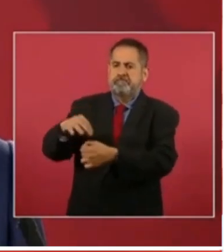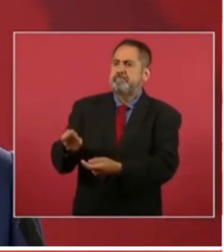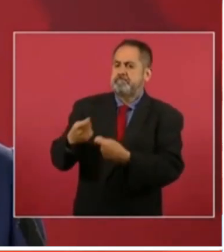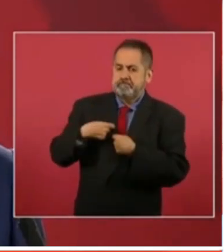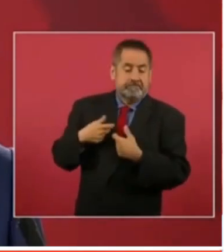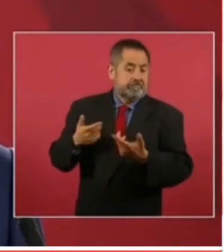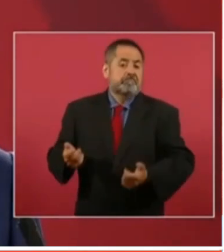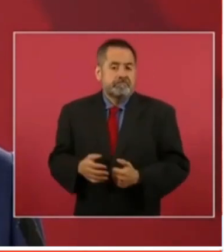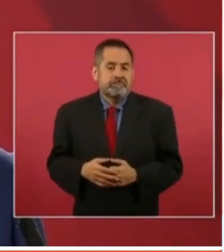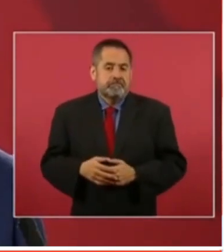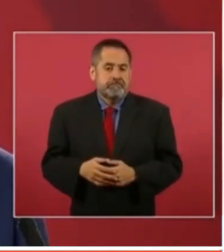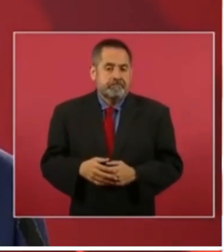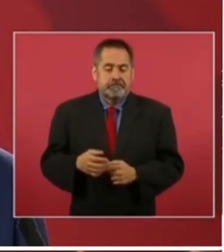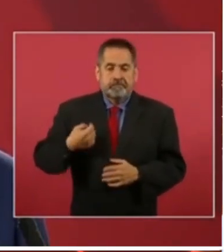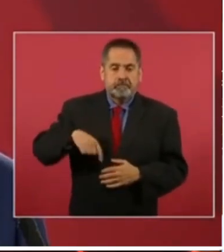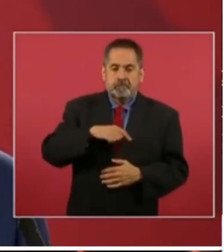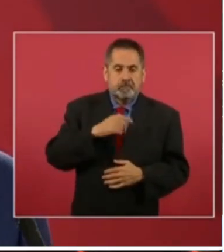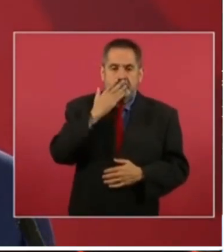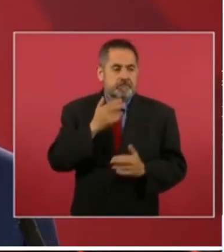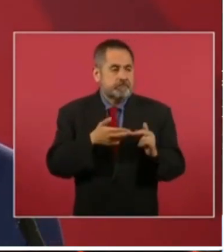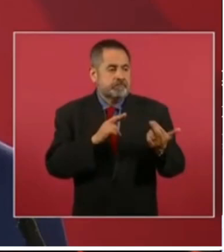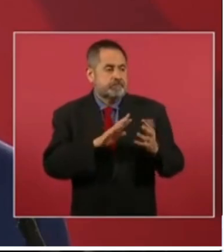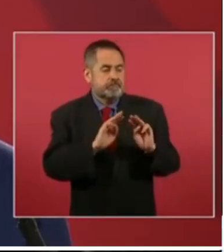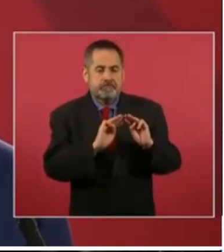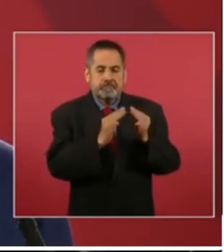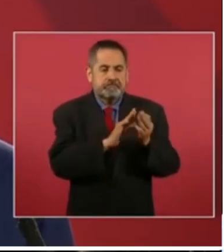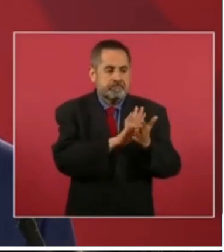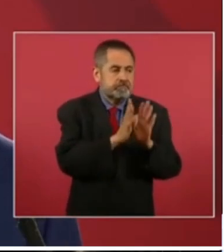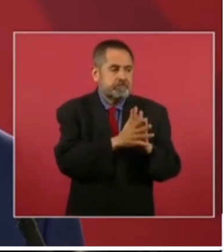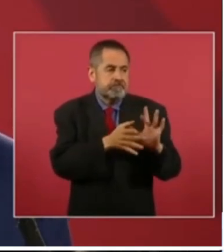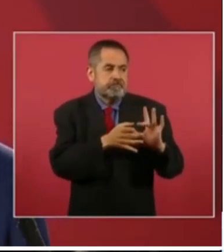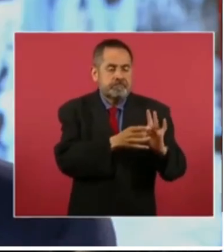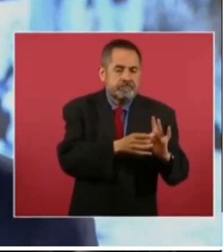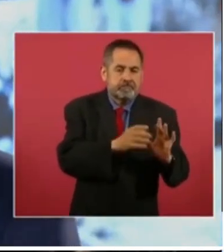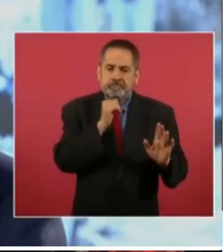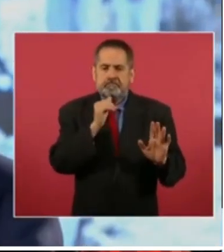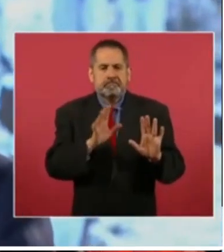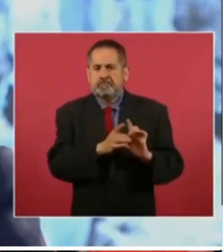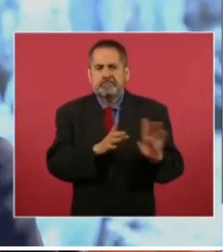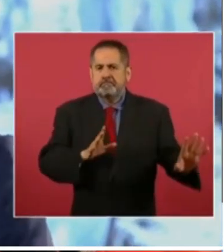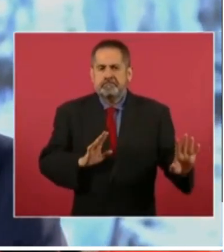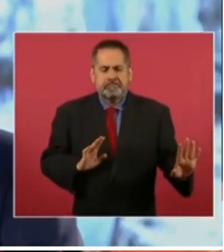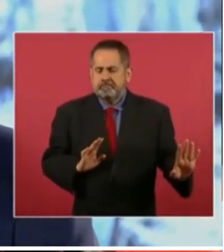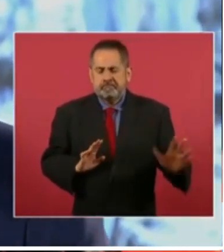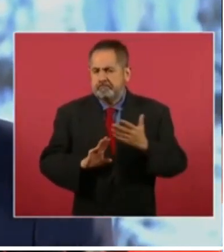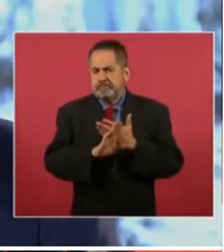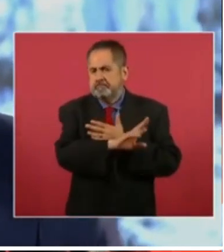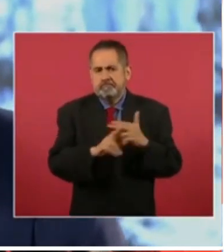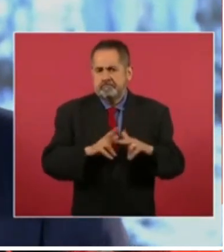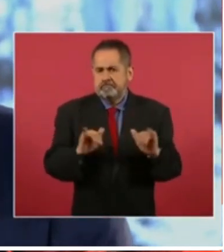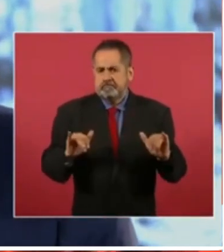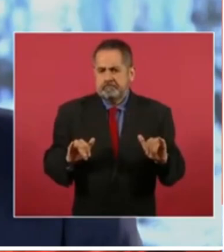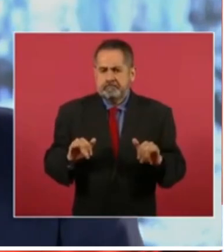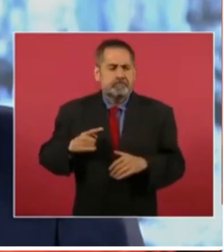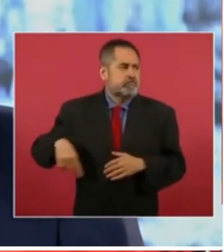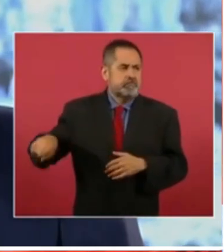Nosotros no tenemos relaciones de complicidad con nadie. Y